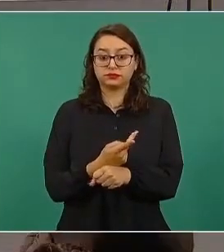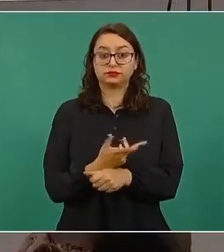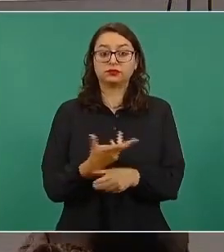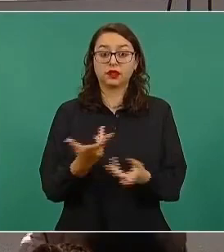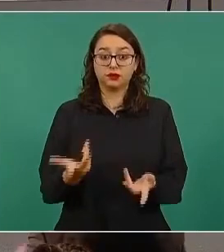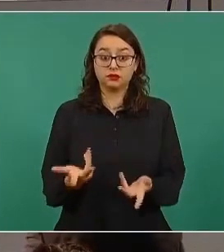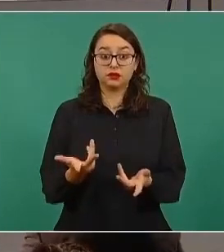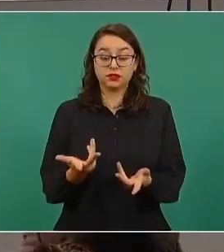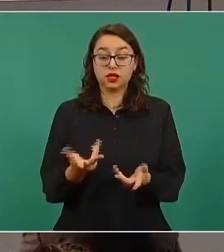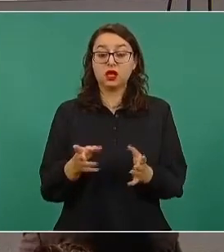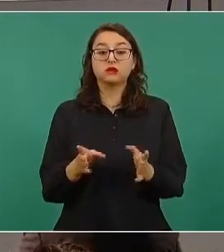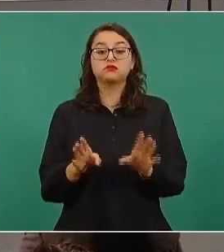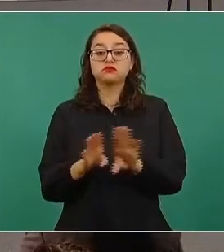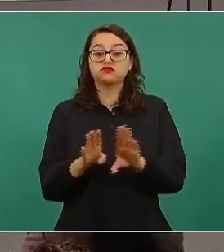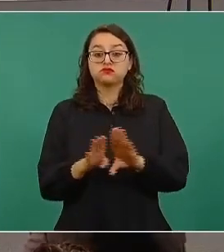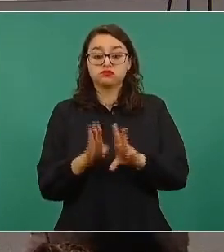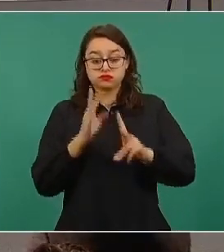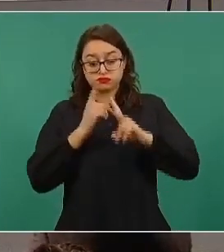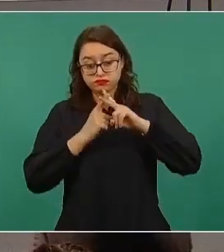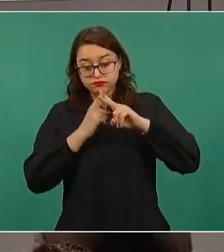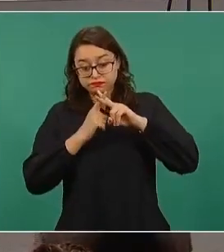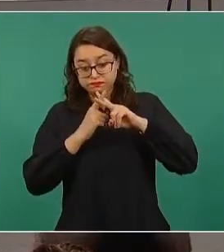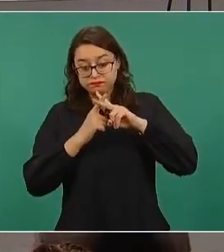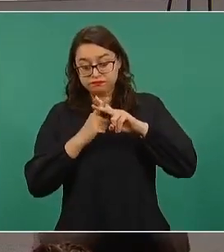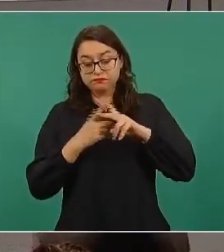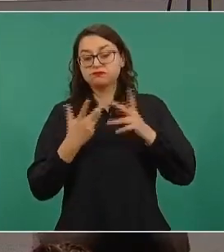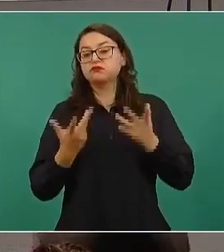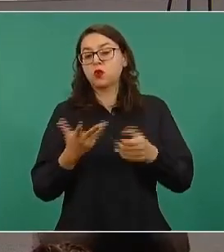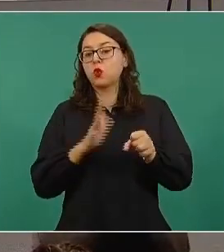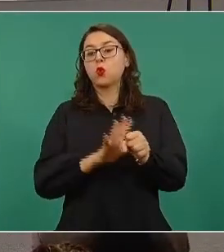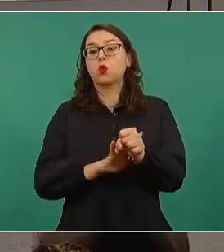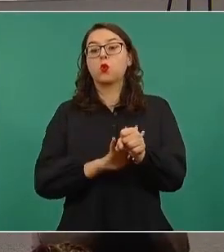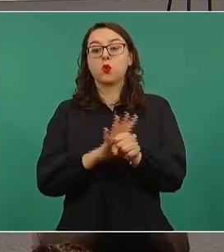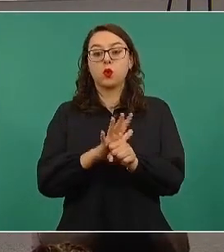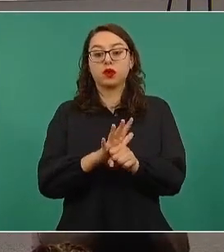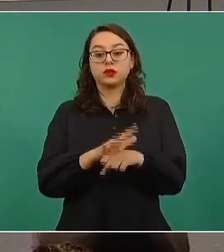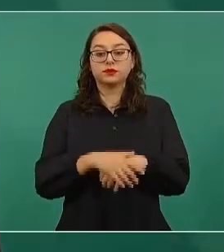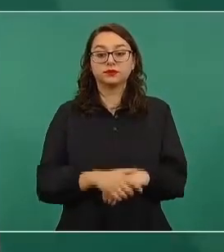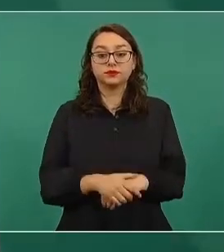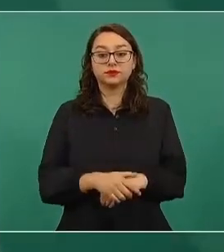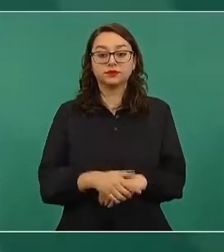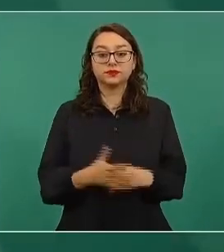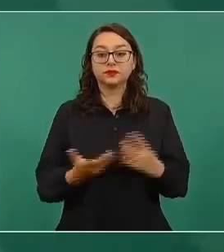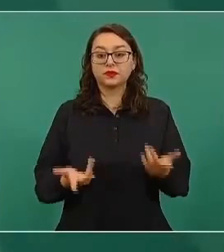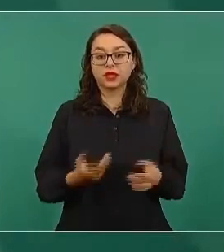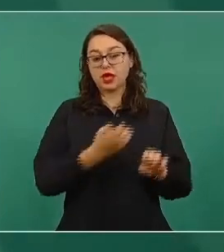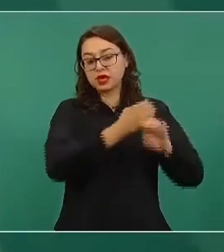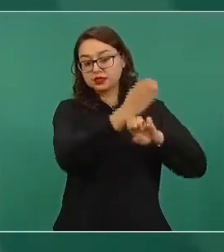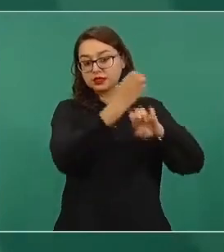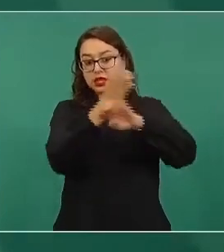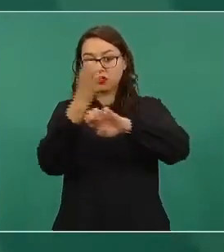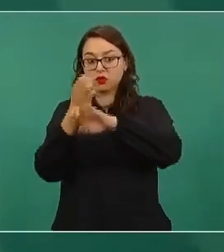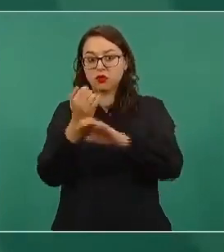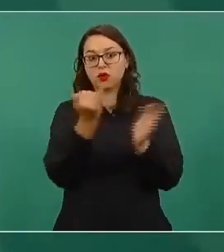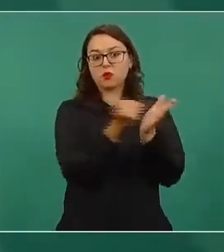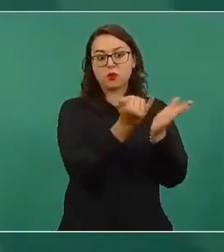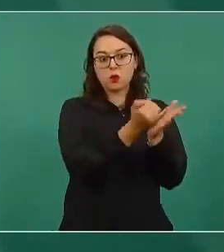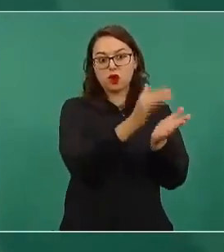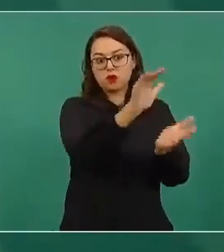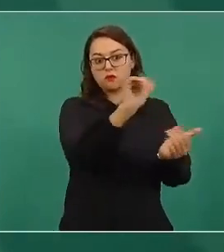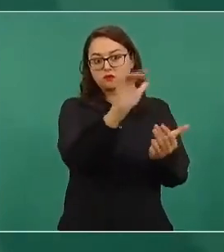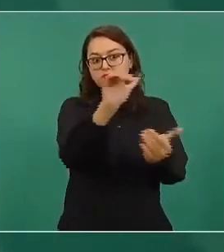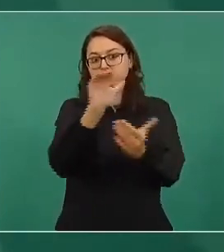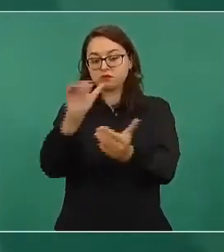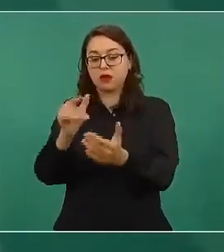distribuir estos recursos establecidas en la ley son, por un lado, la eficiencia recaudatoria de cada estado, el PIB